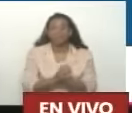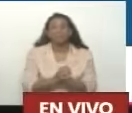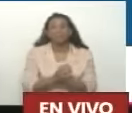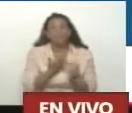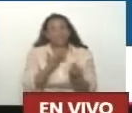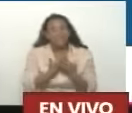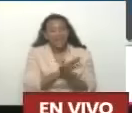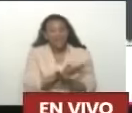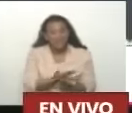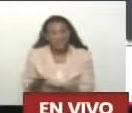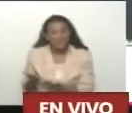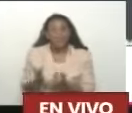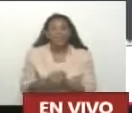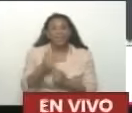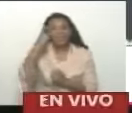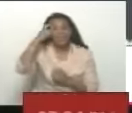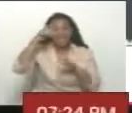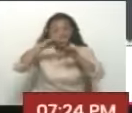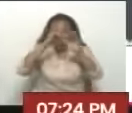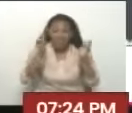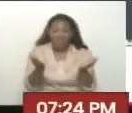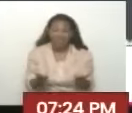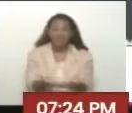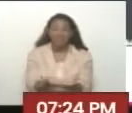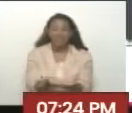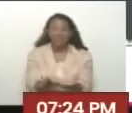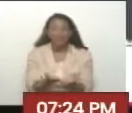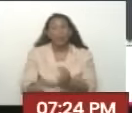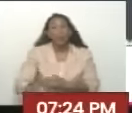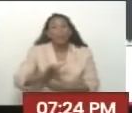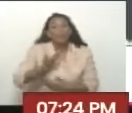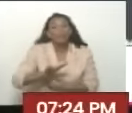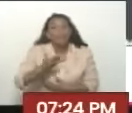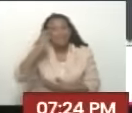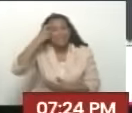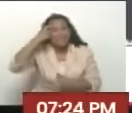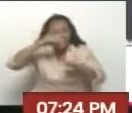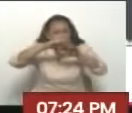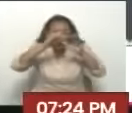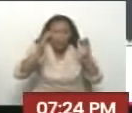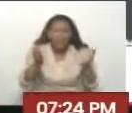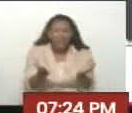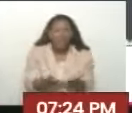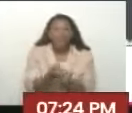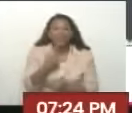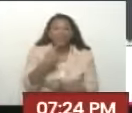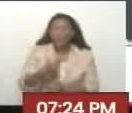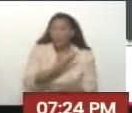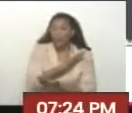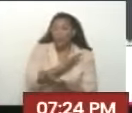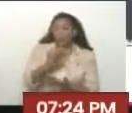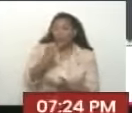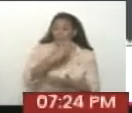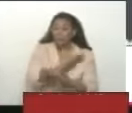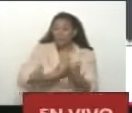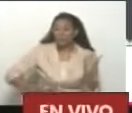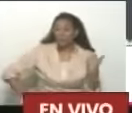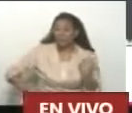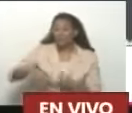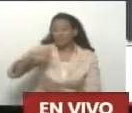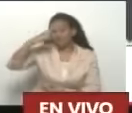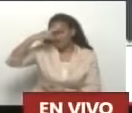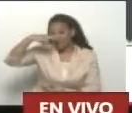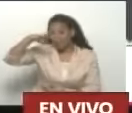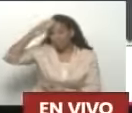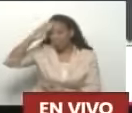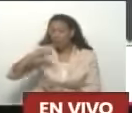gracias por recibirme Muchas Medida de la tierra Usted ha dicho lo fundamental Recordando lo que dijo Fidel Señor Presidente La semana pasada